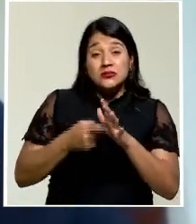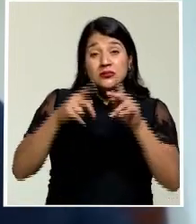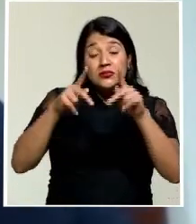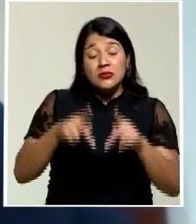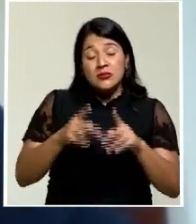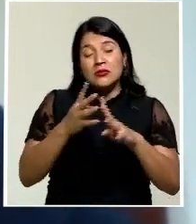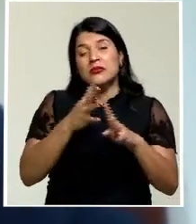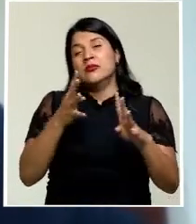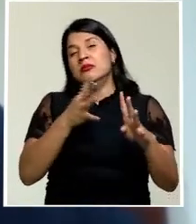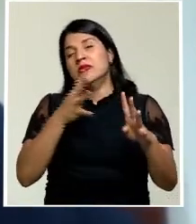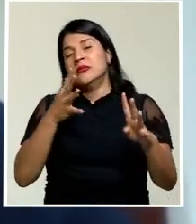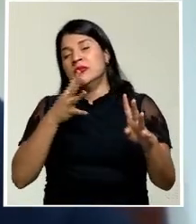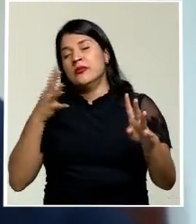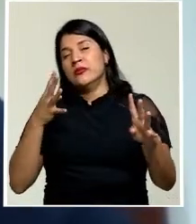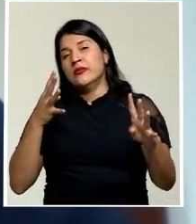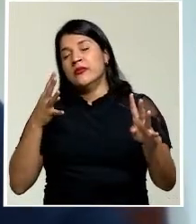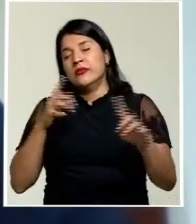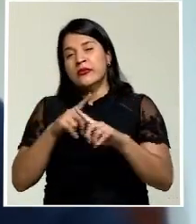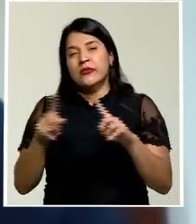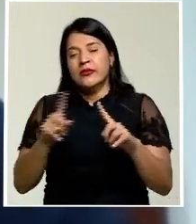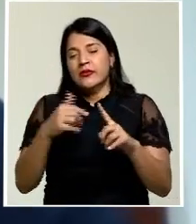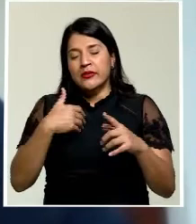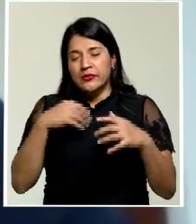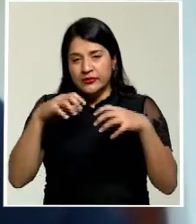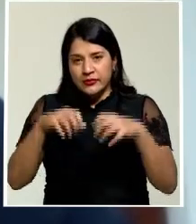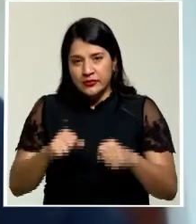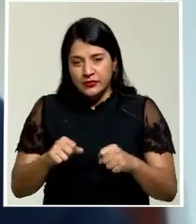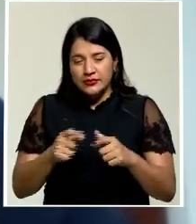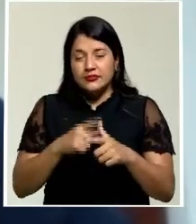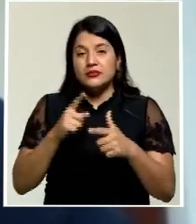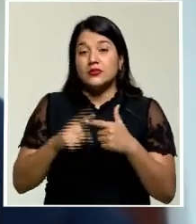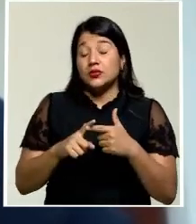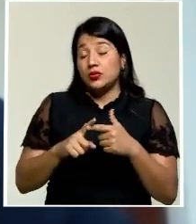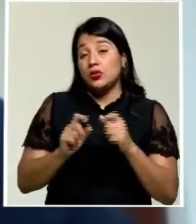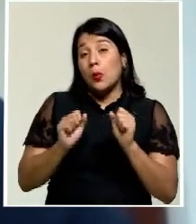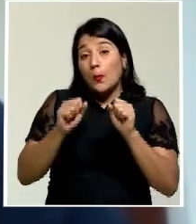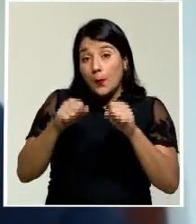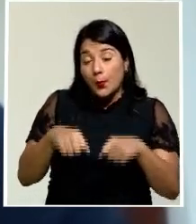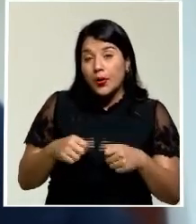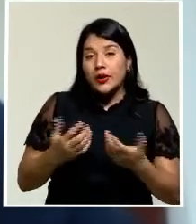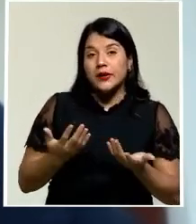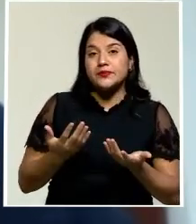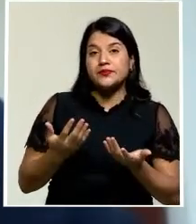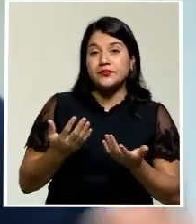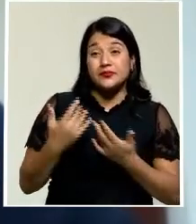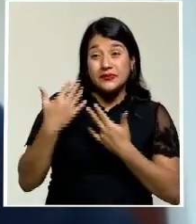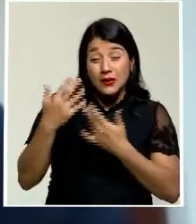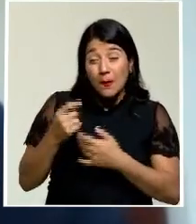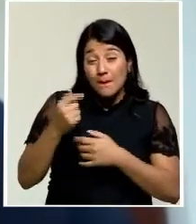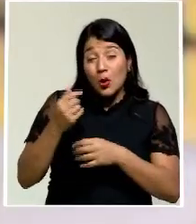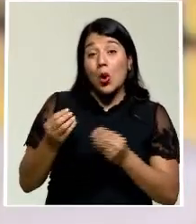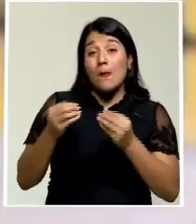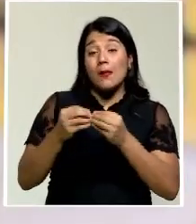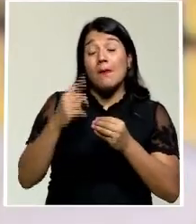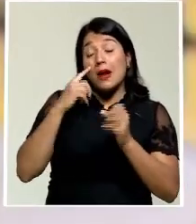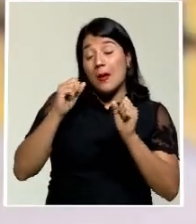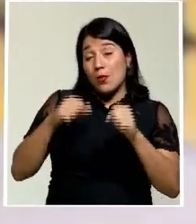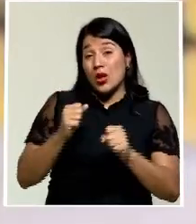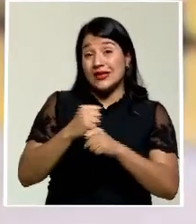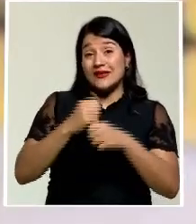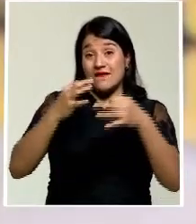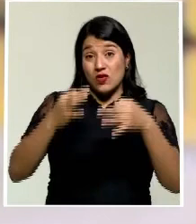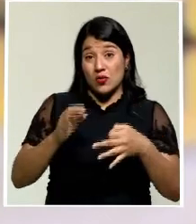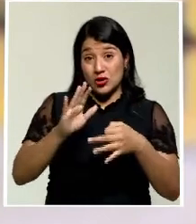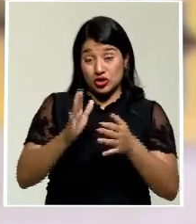cita para formalizar. Entonces, que puede ir es extendiéndose un poquito el plazo de espera para formalizar la solicitud.